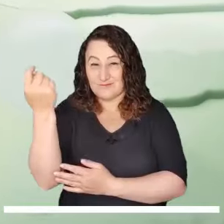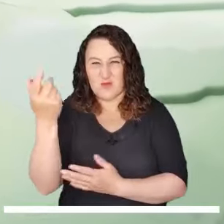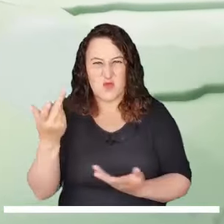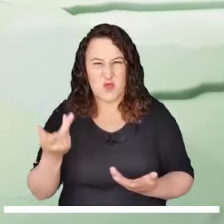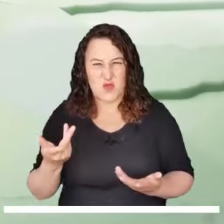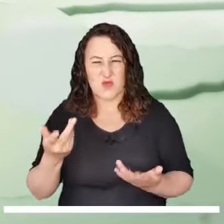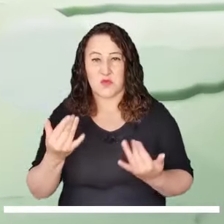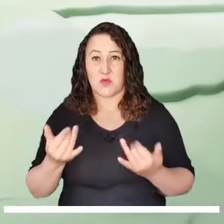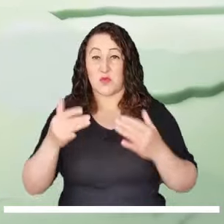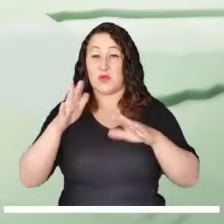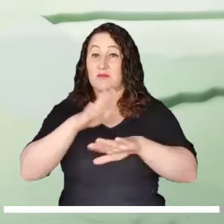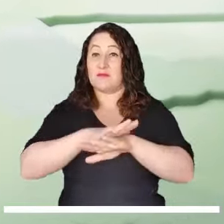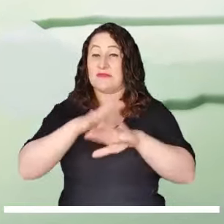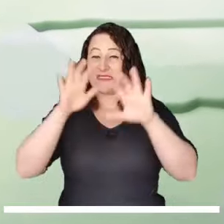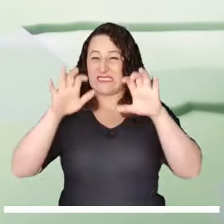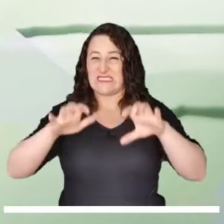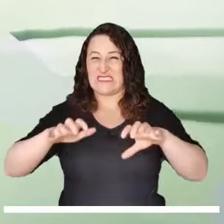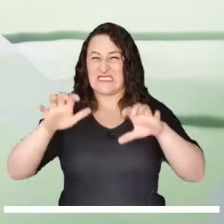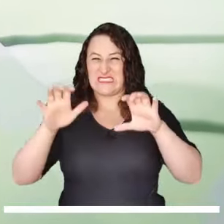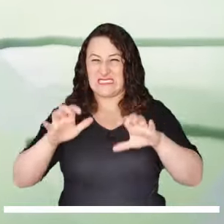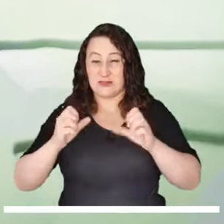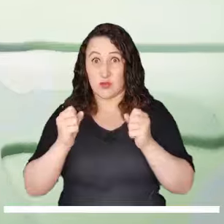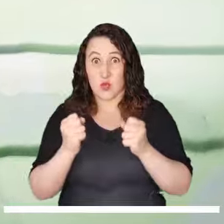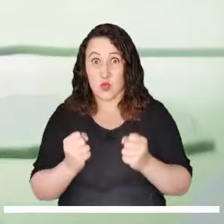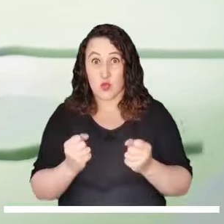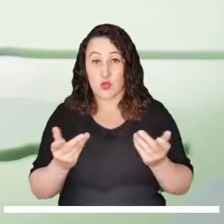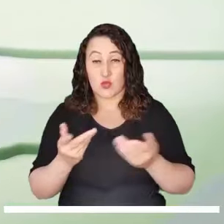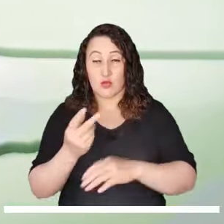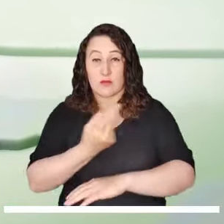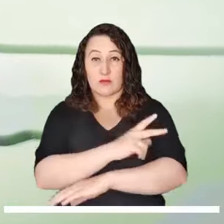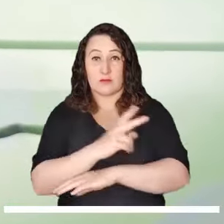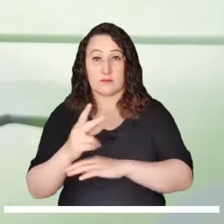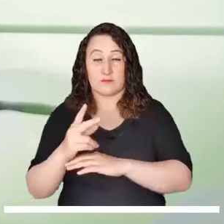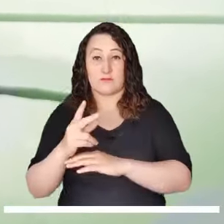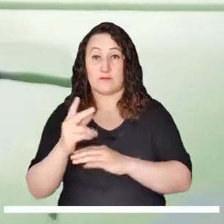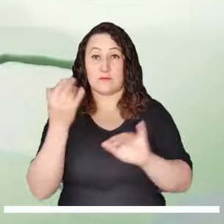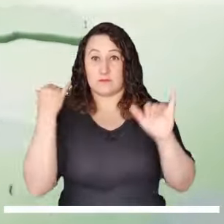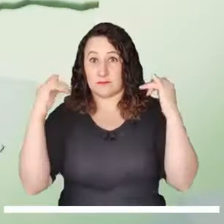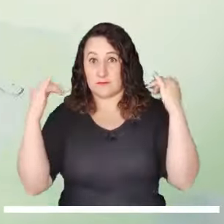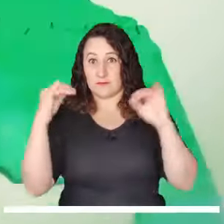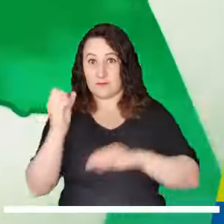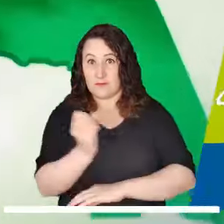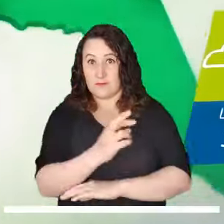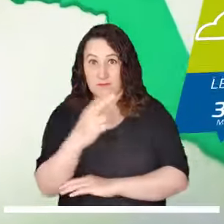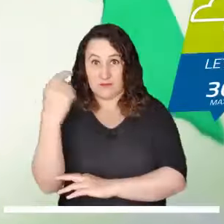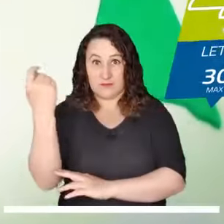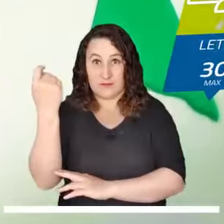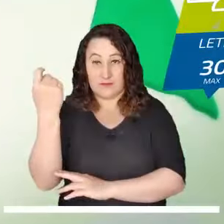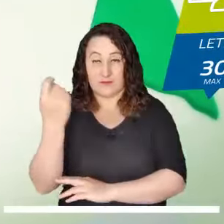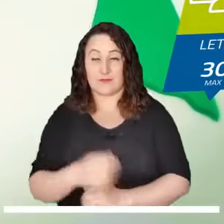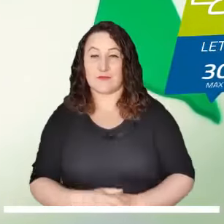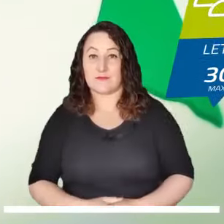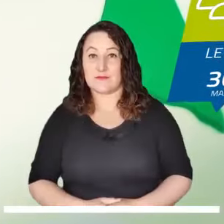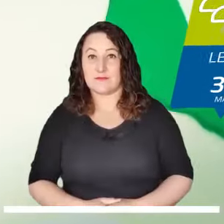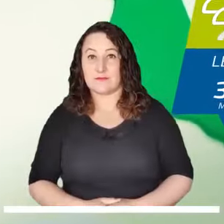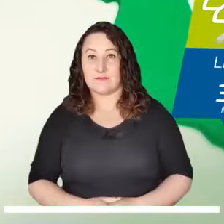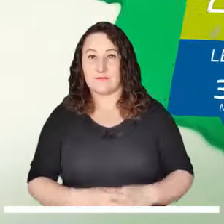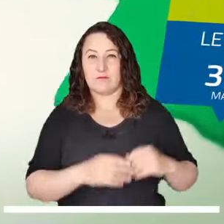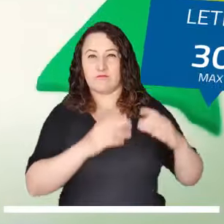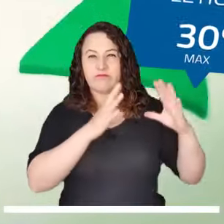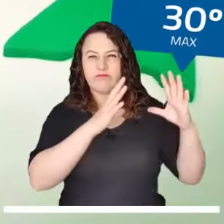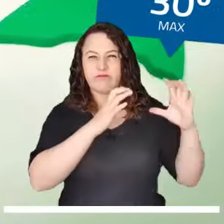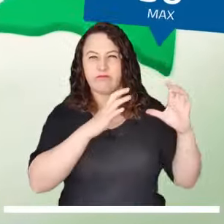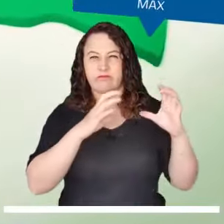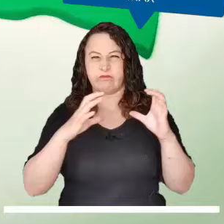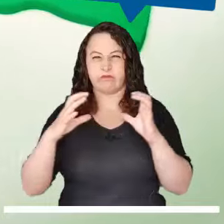recibir la visita de precipitaciones intensas en Bichada y el oriente de Cazanare y Meta. Nubes cargadas